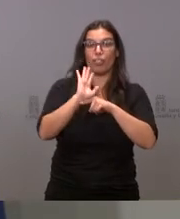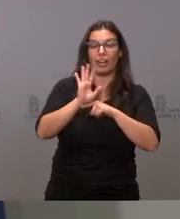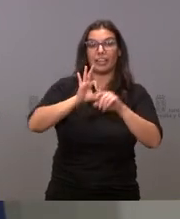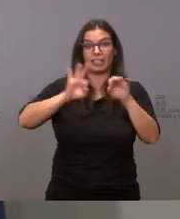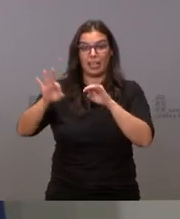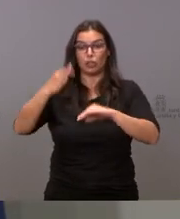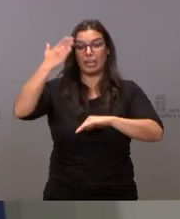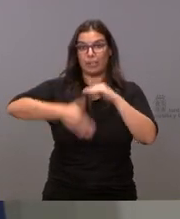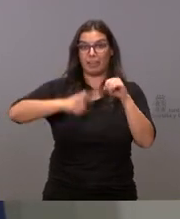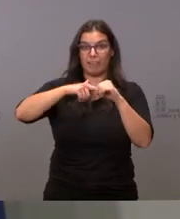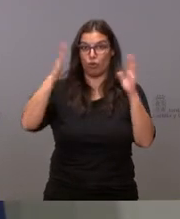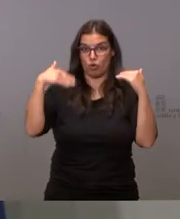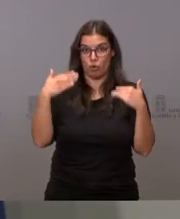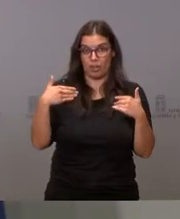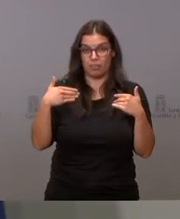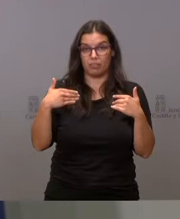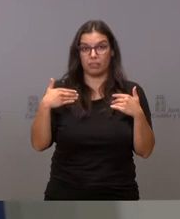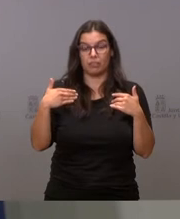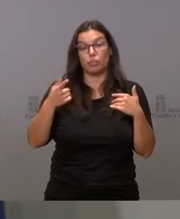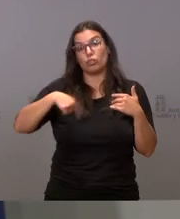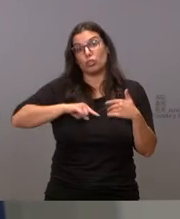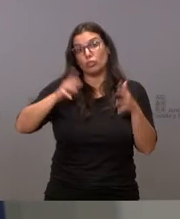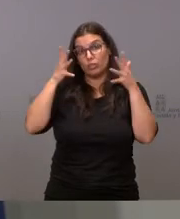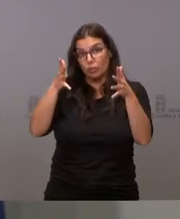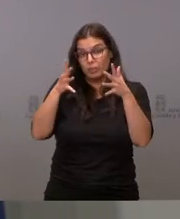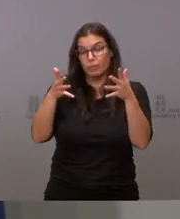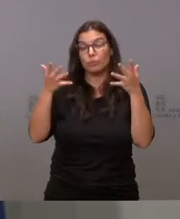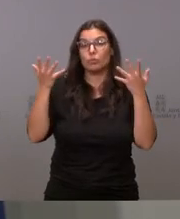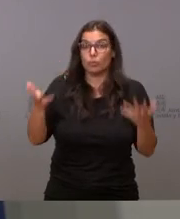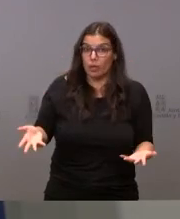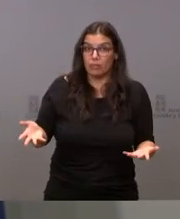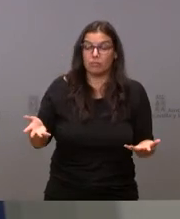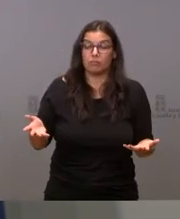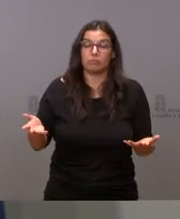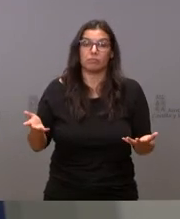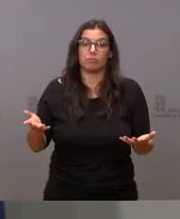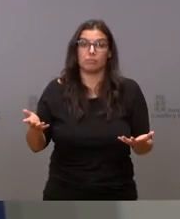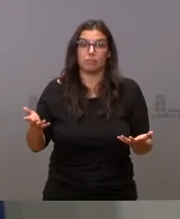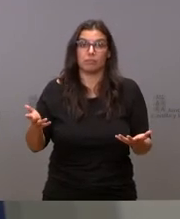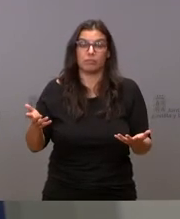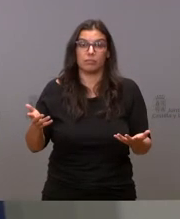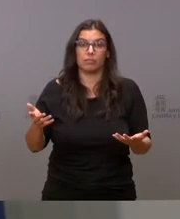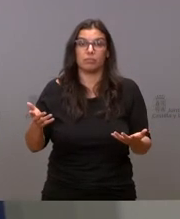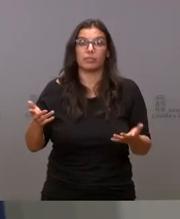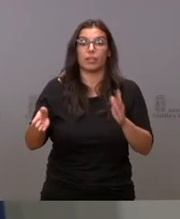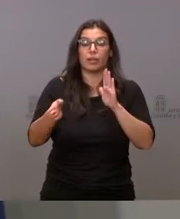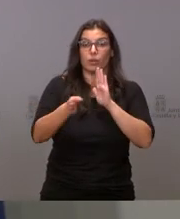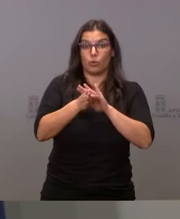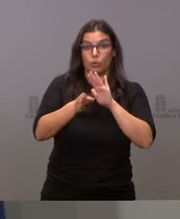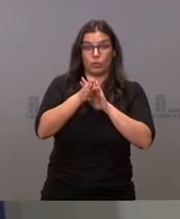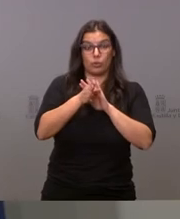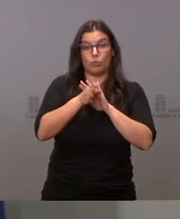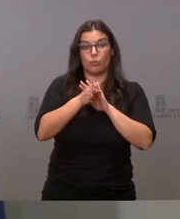que no tienen aforo y que nosotros lo que recomendamos a todo el mundo es que mantenga el uso obligatorio